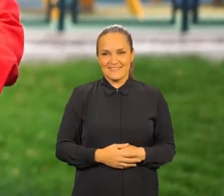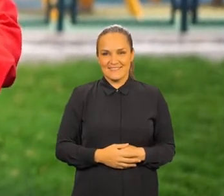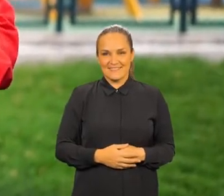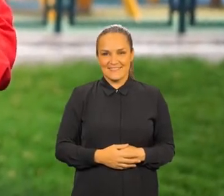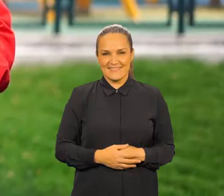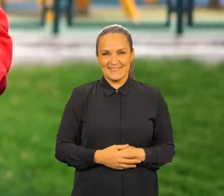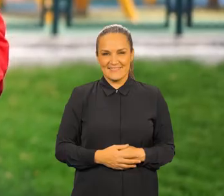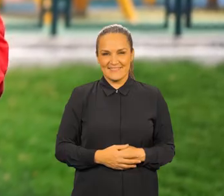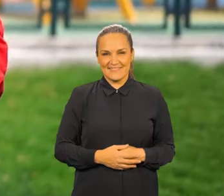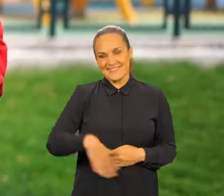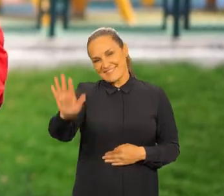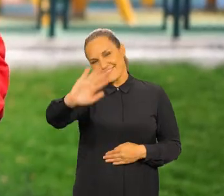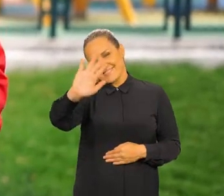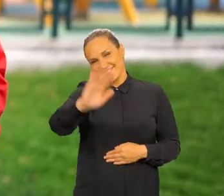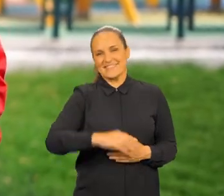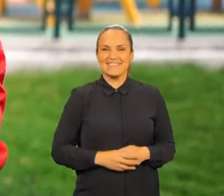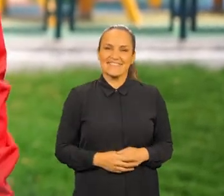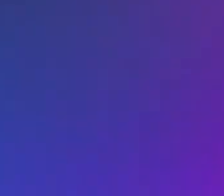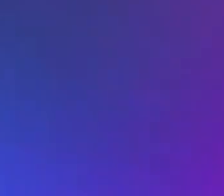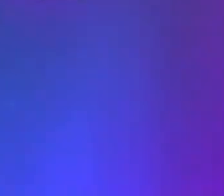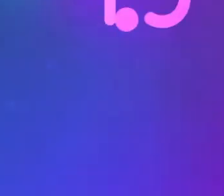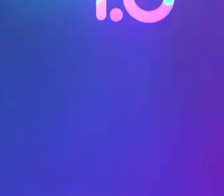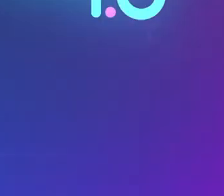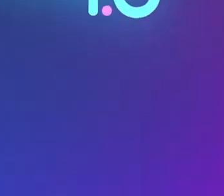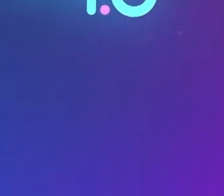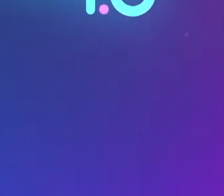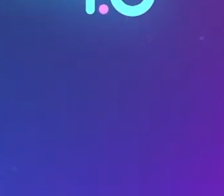4.0. ¡Chao, chao!